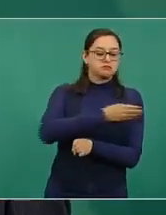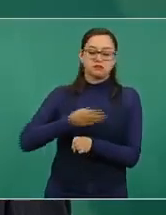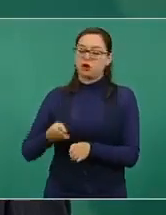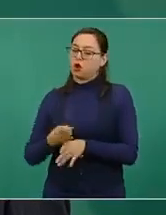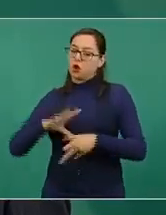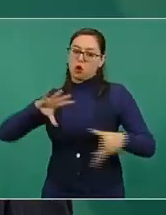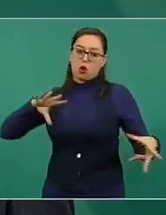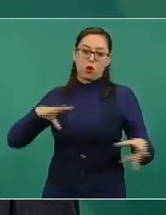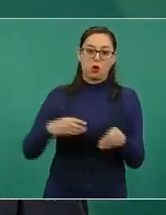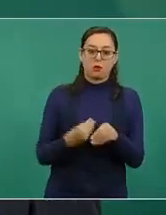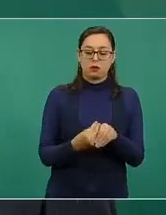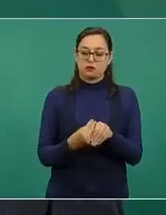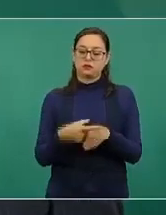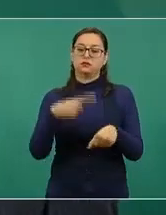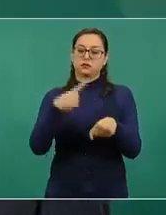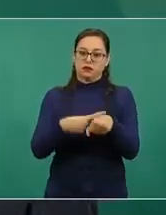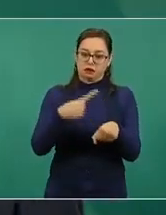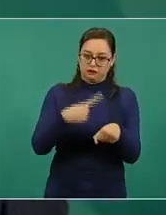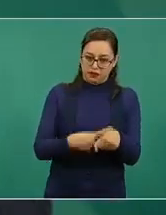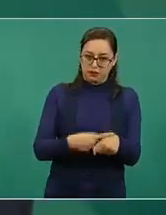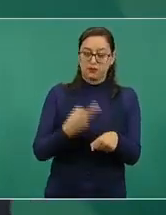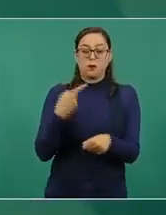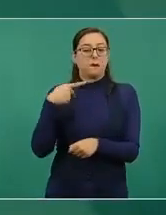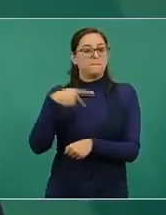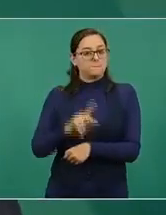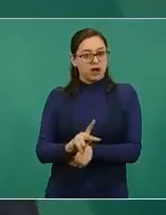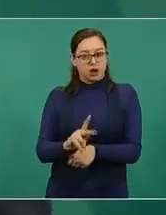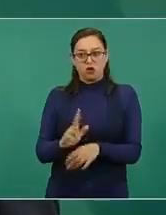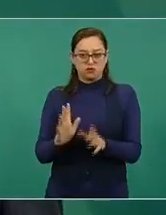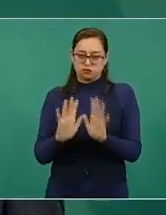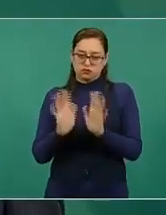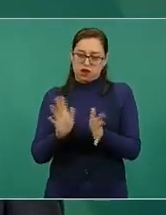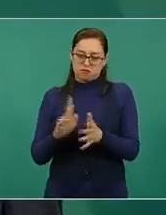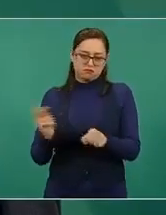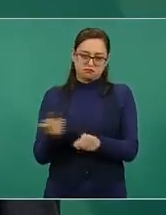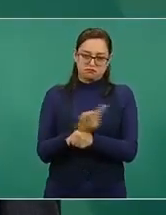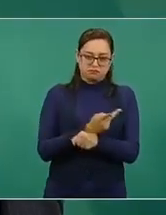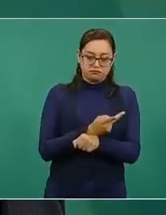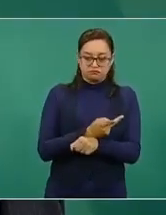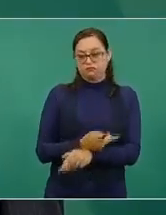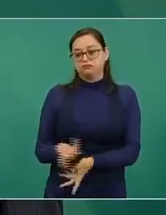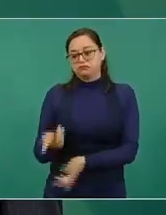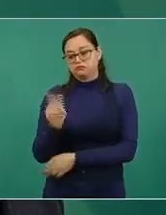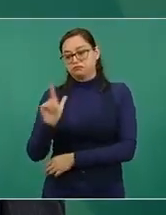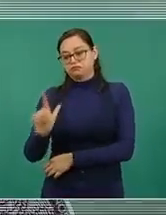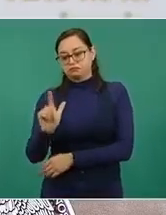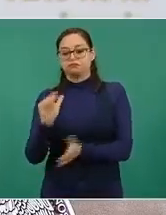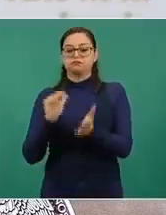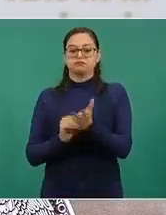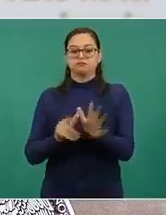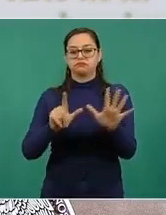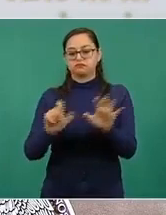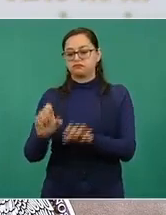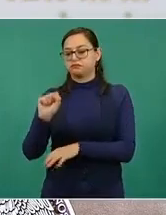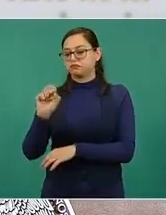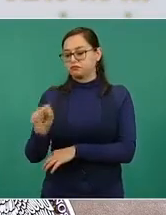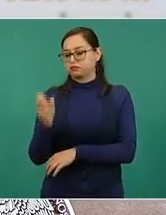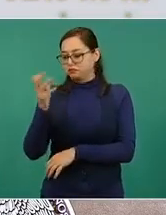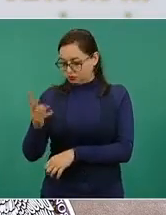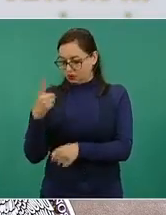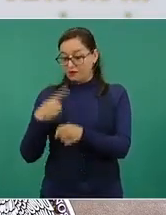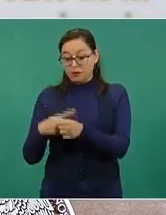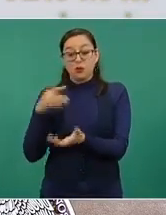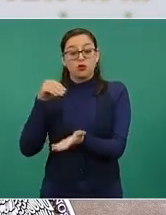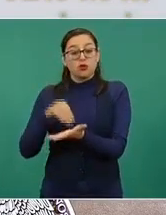identifica de los casos, pero realmente activos son menos de veinte mil, son diecisiete mil setecientos sesenta y cuatro, de acuerdo al